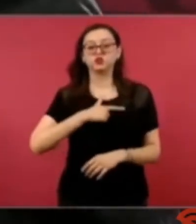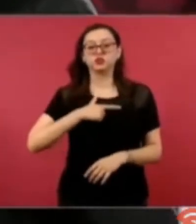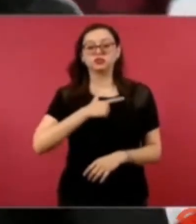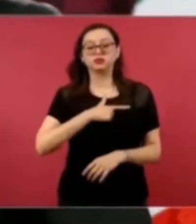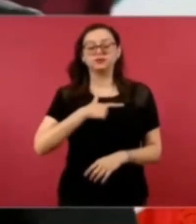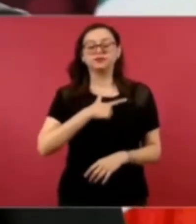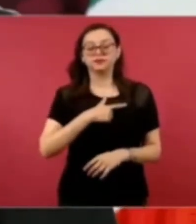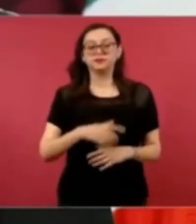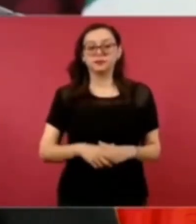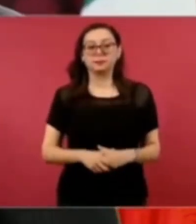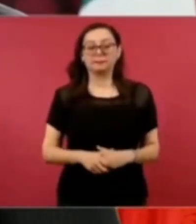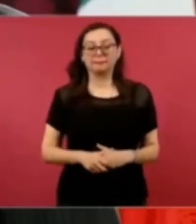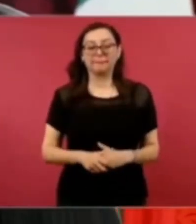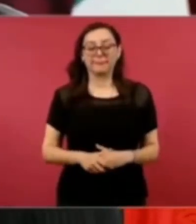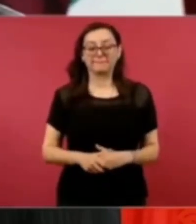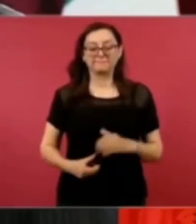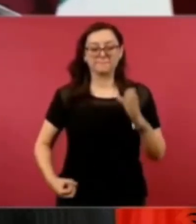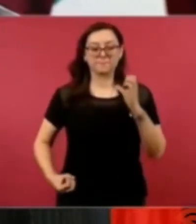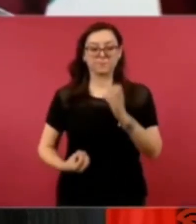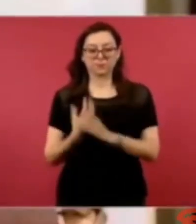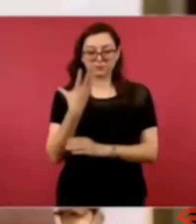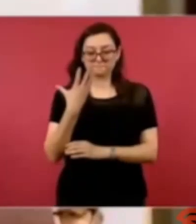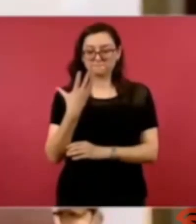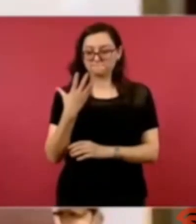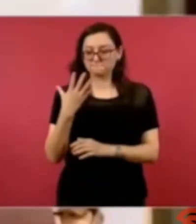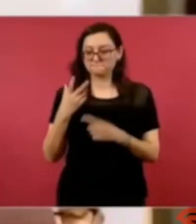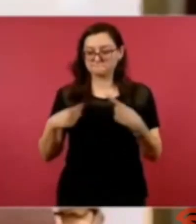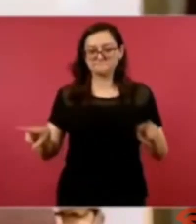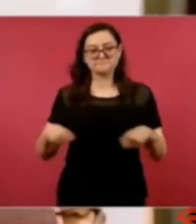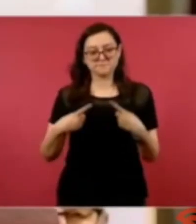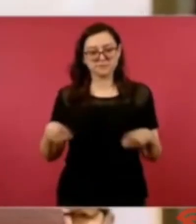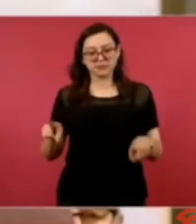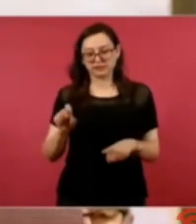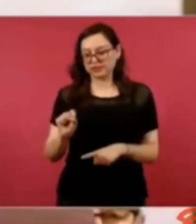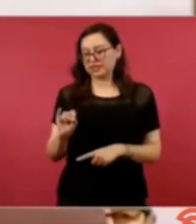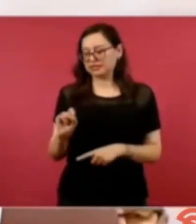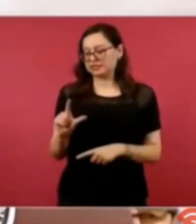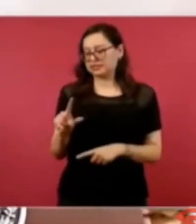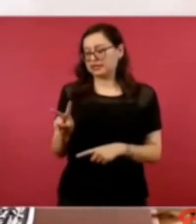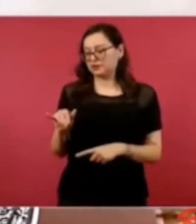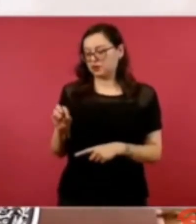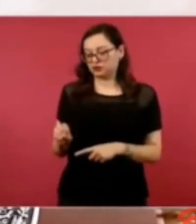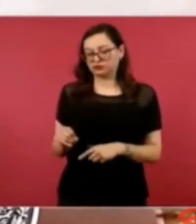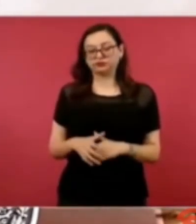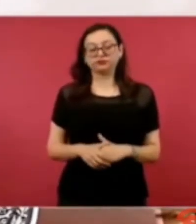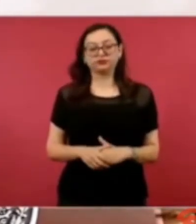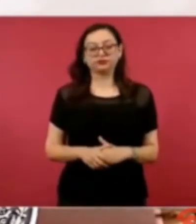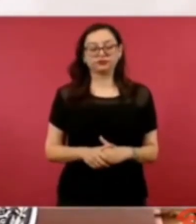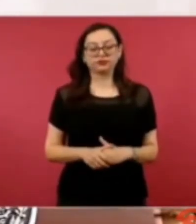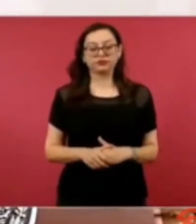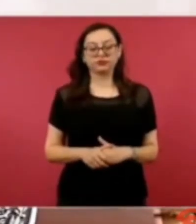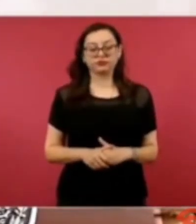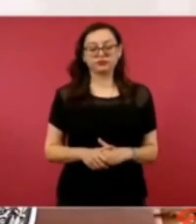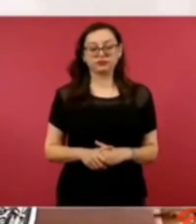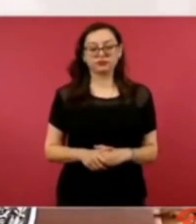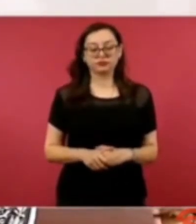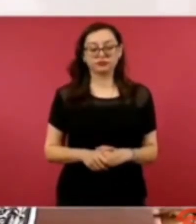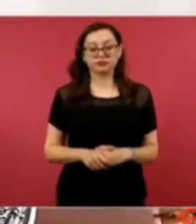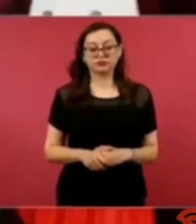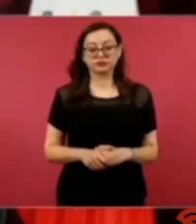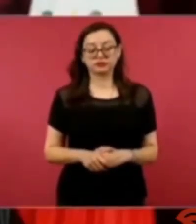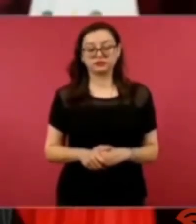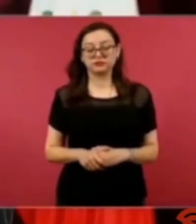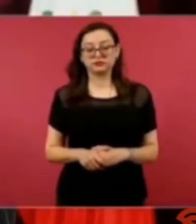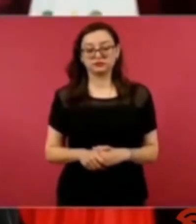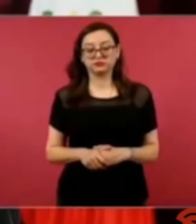para los jóvenes y no tan jóvenes pero no es lo